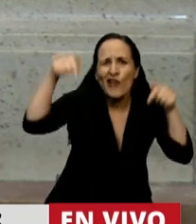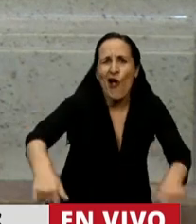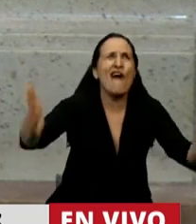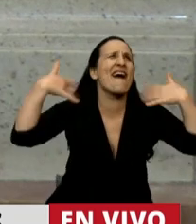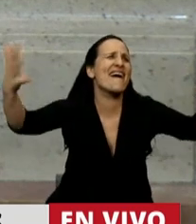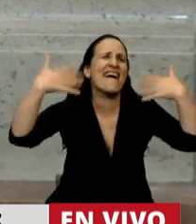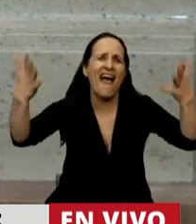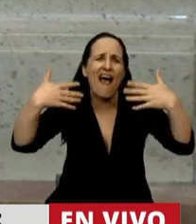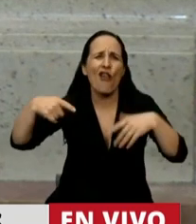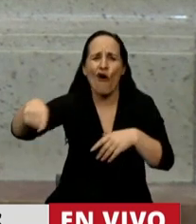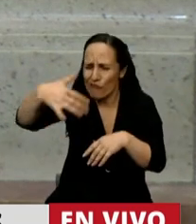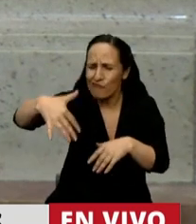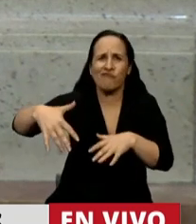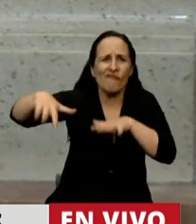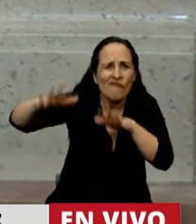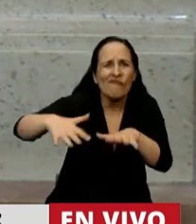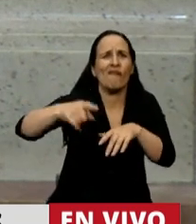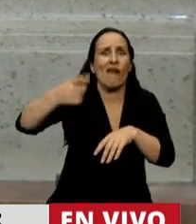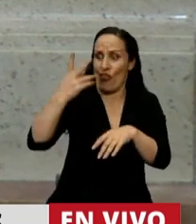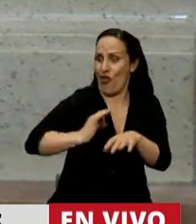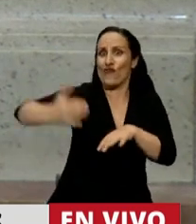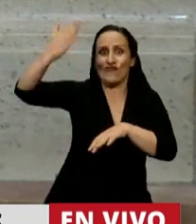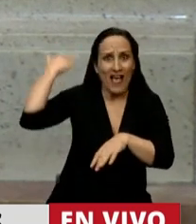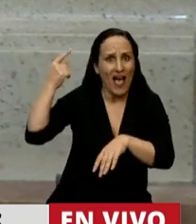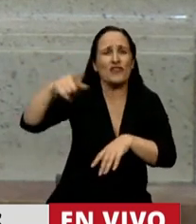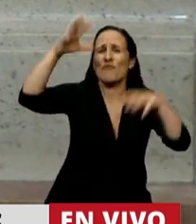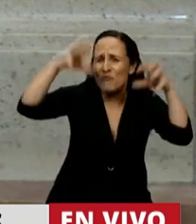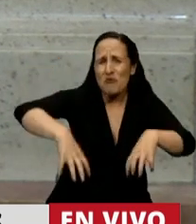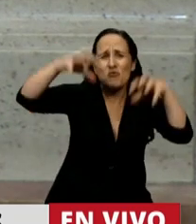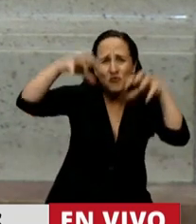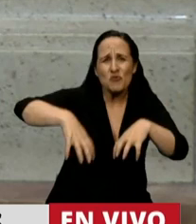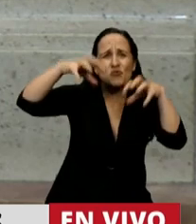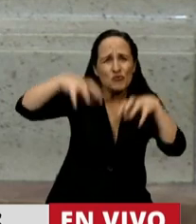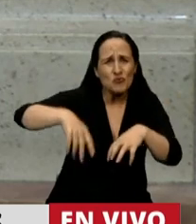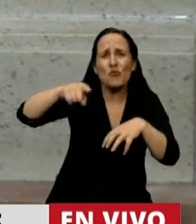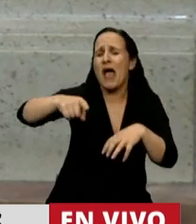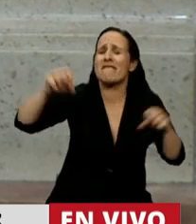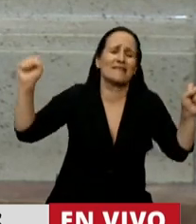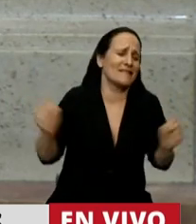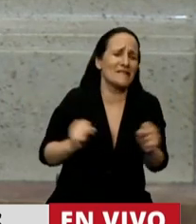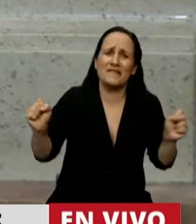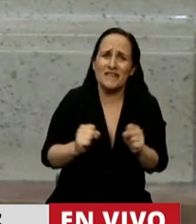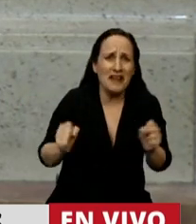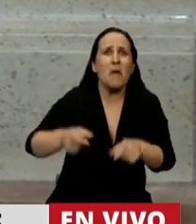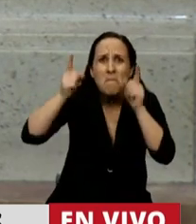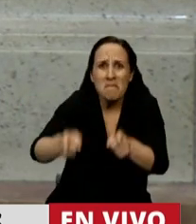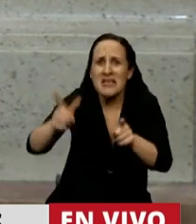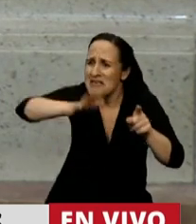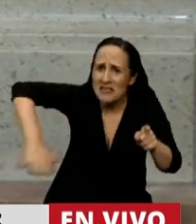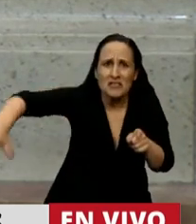calor enorme y que hace dos años cuando llovía y estaba muy frío, ellas